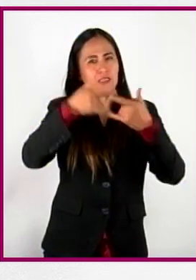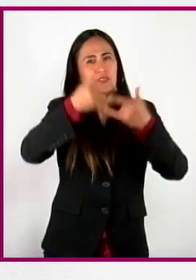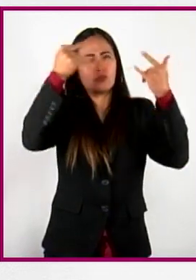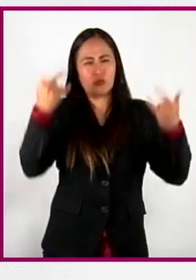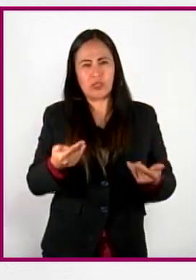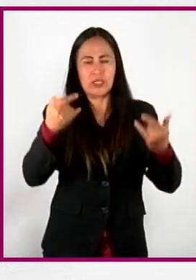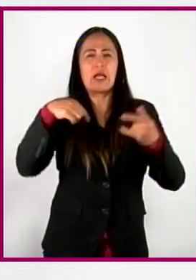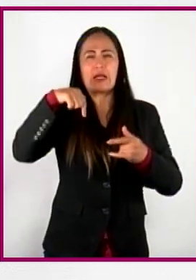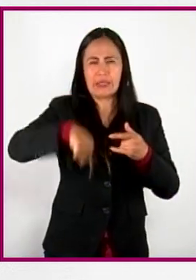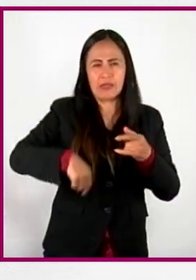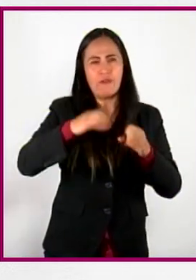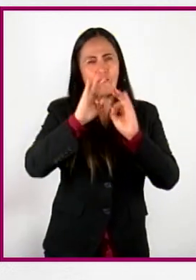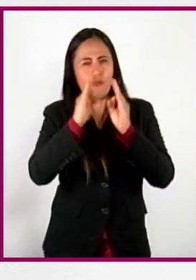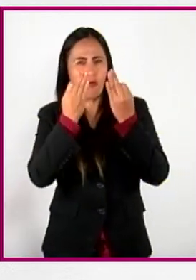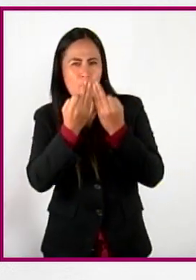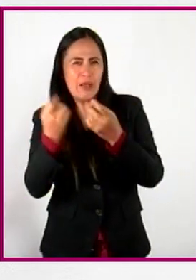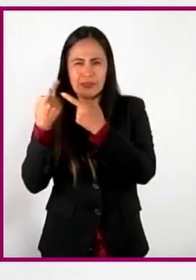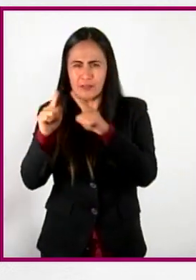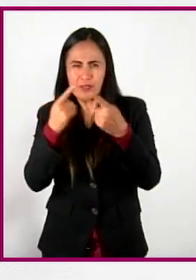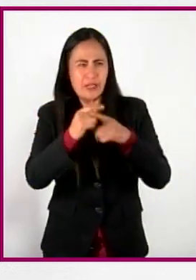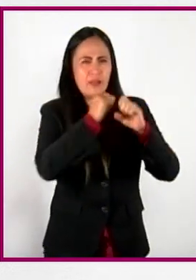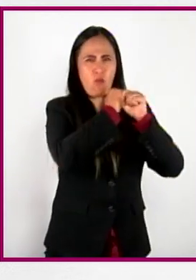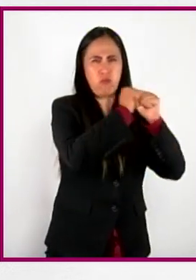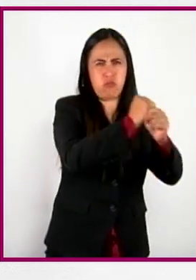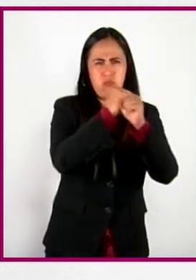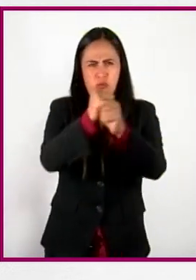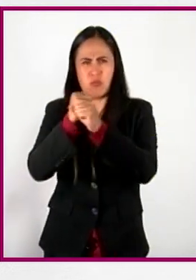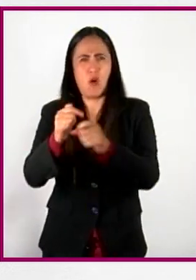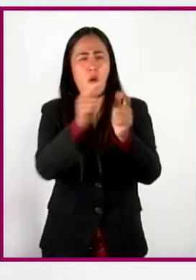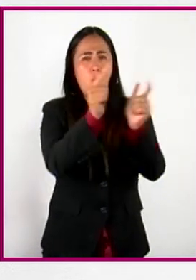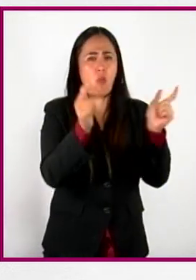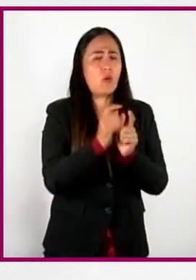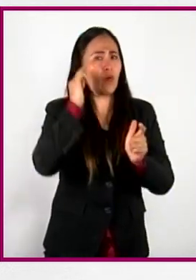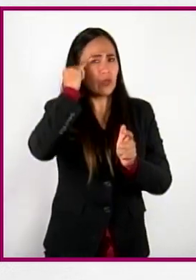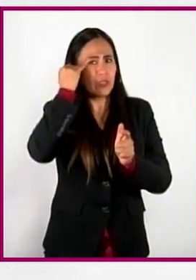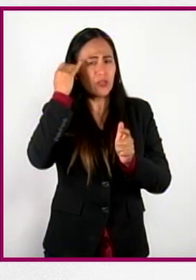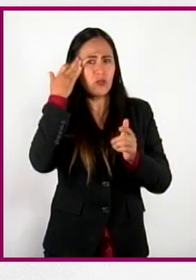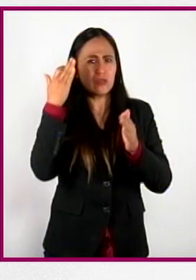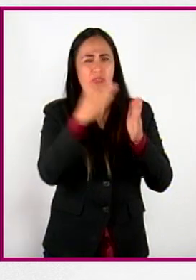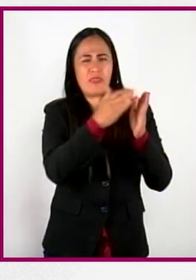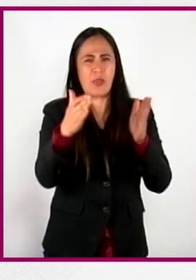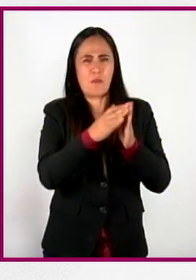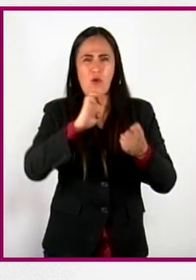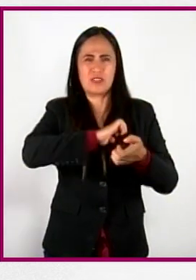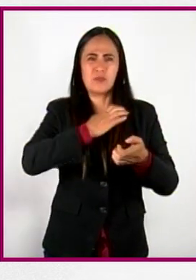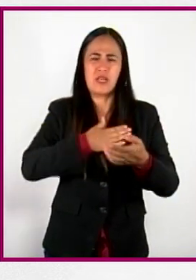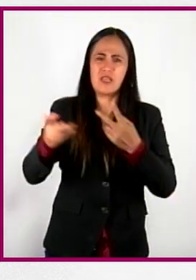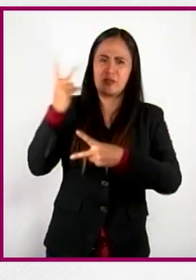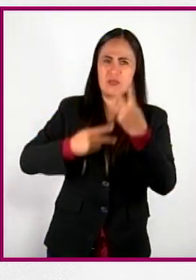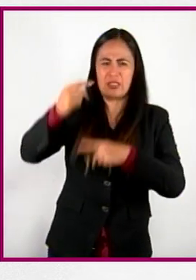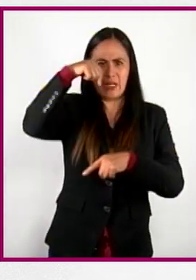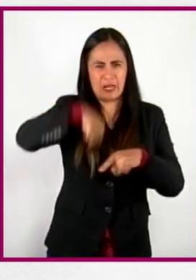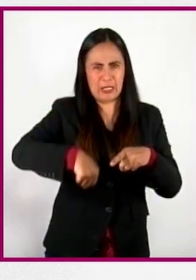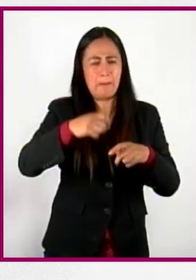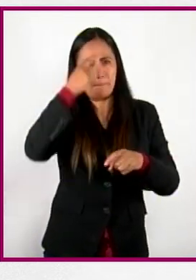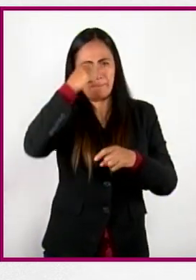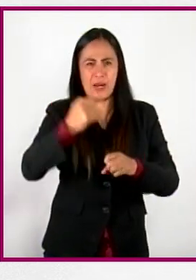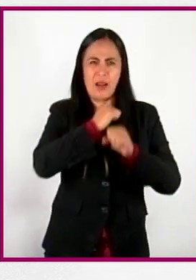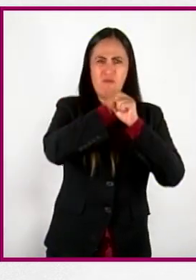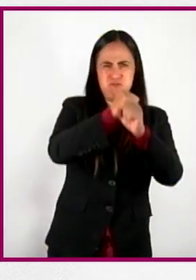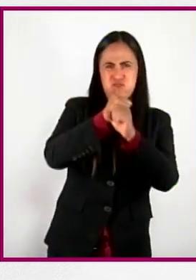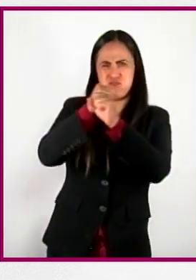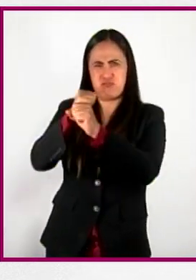mecanismos de resistencia que practicaron los pueblos indios durante el virreinato, para hacerle frente a los embates violentos,